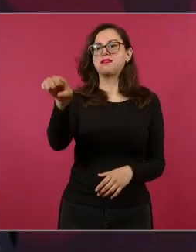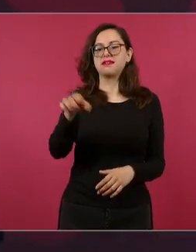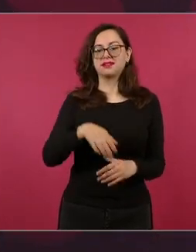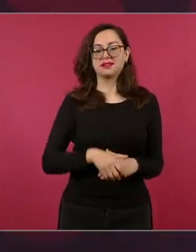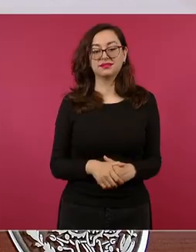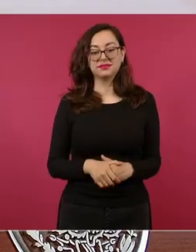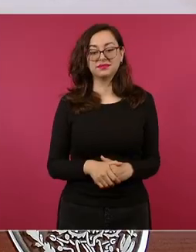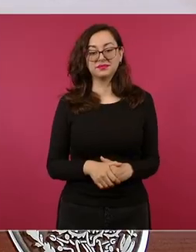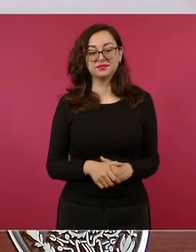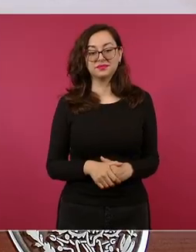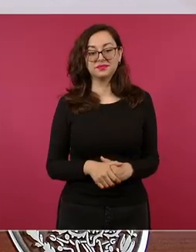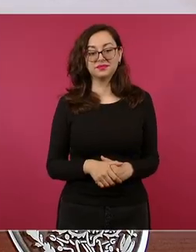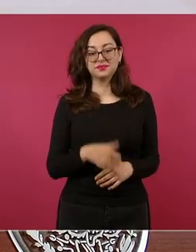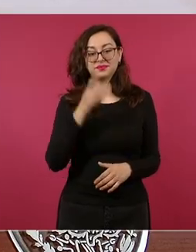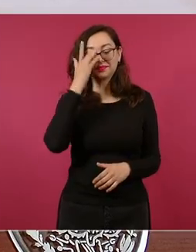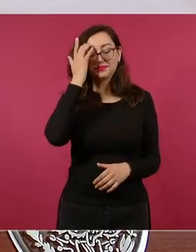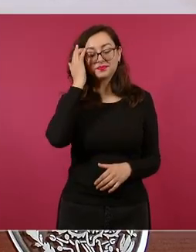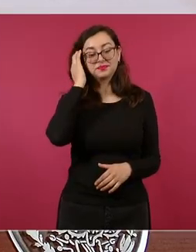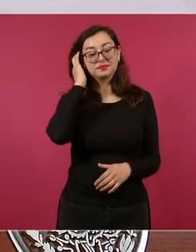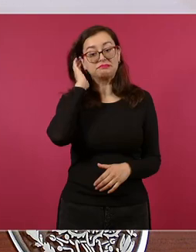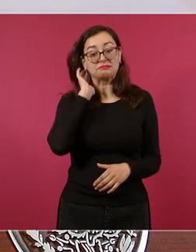la iban a liberar